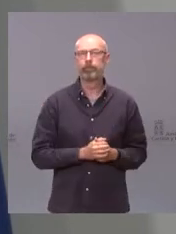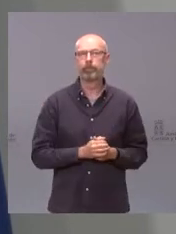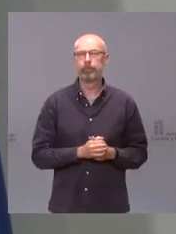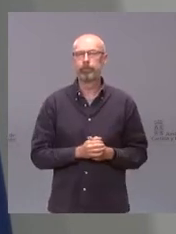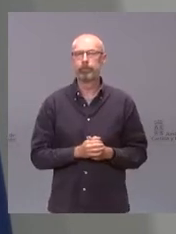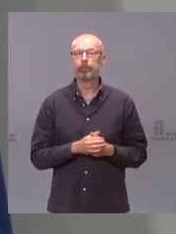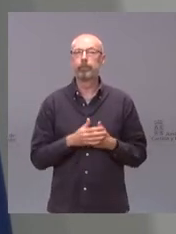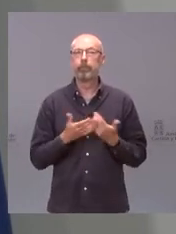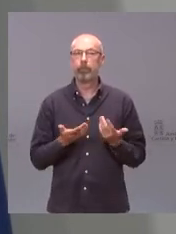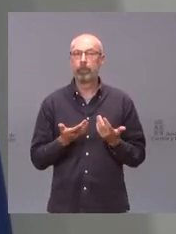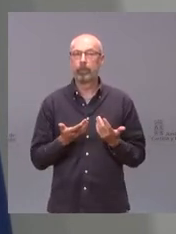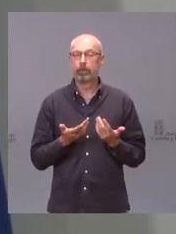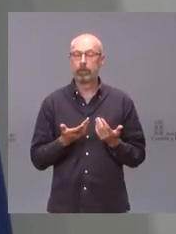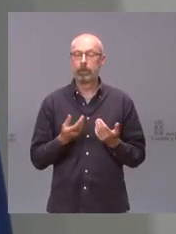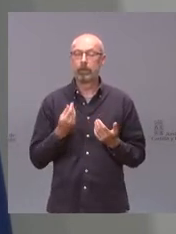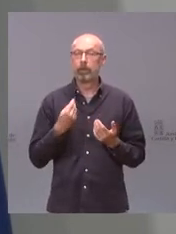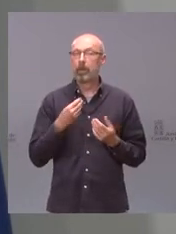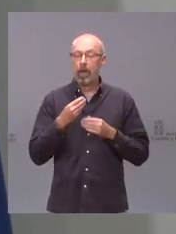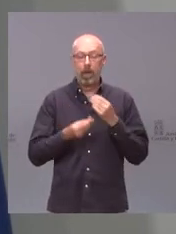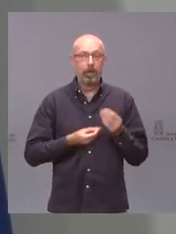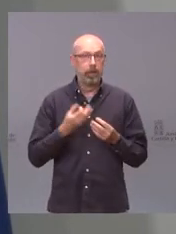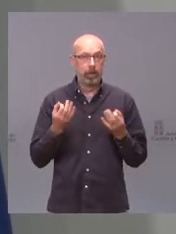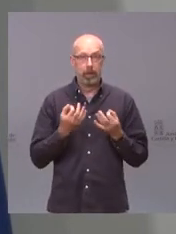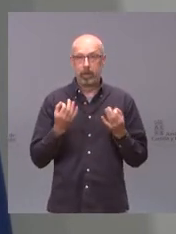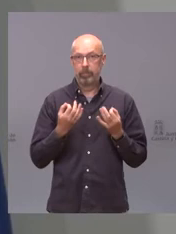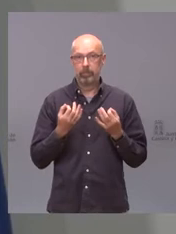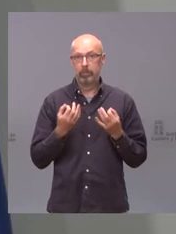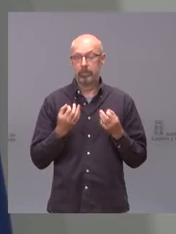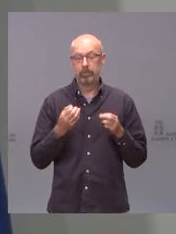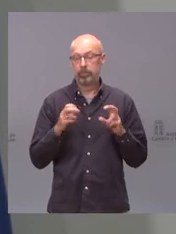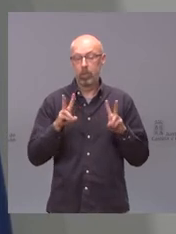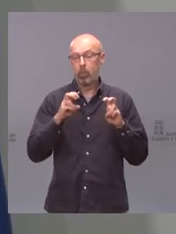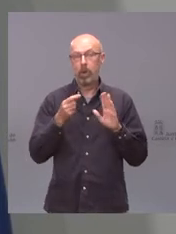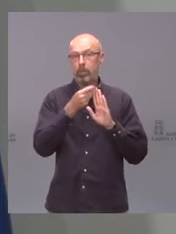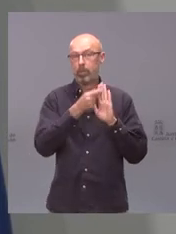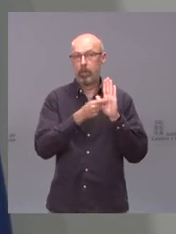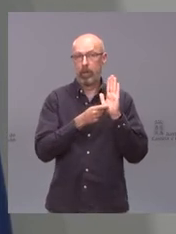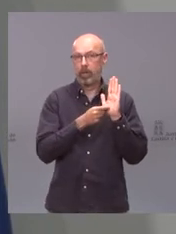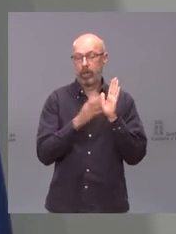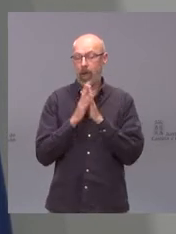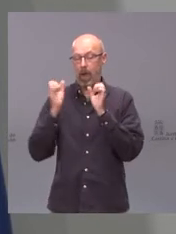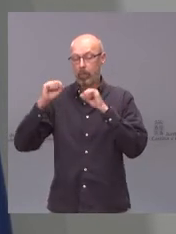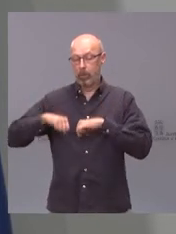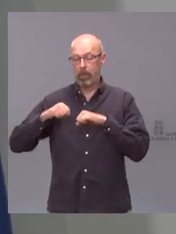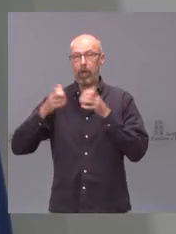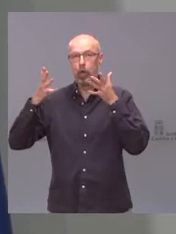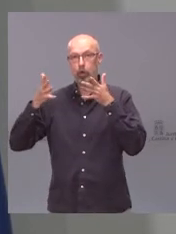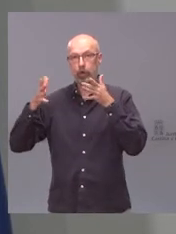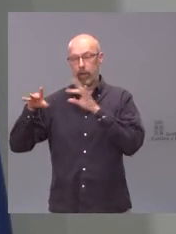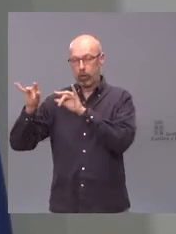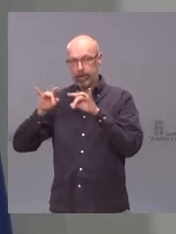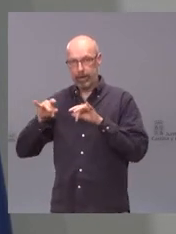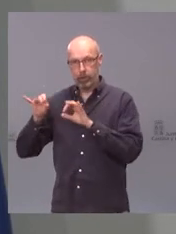Se trata de aplicar un nuevo catálogo de medidas aprobado por el Consejo Interterritorial